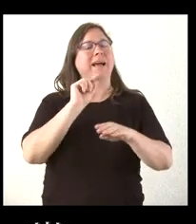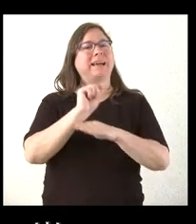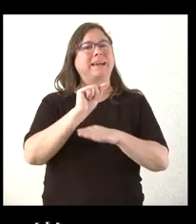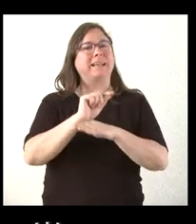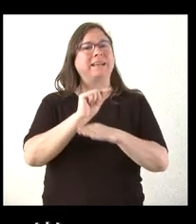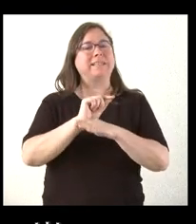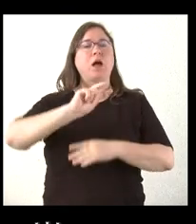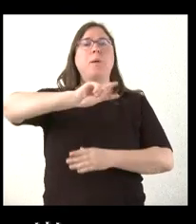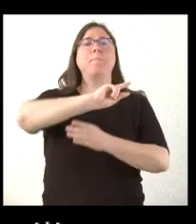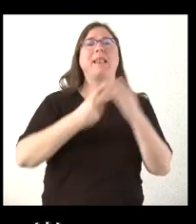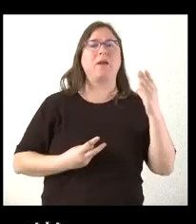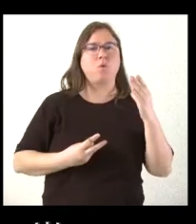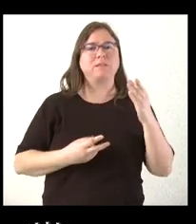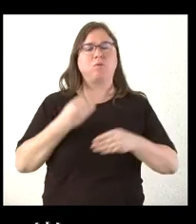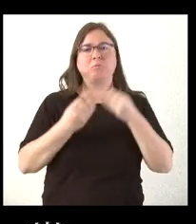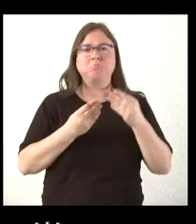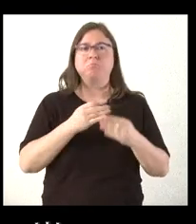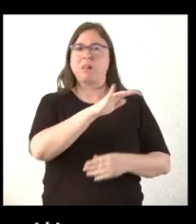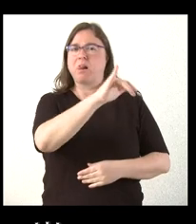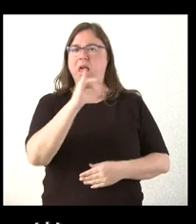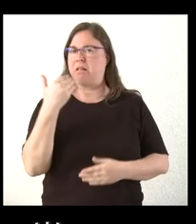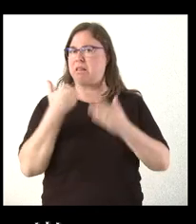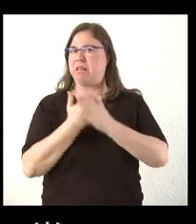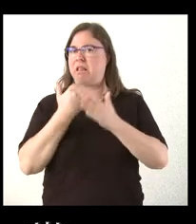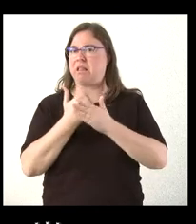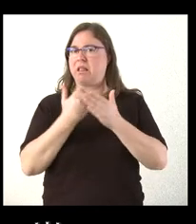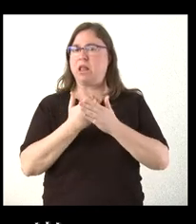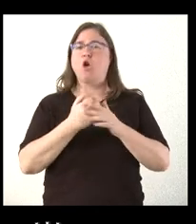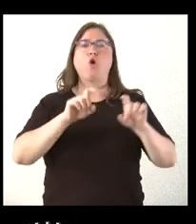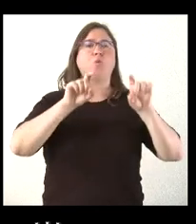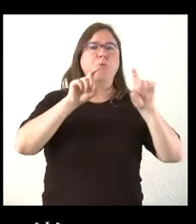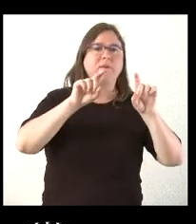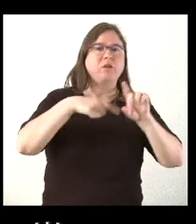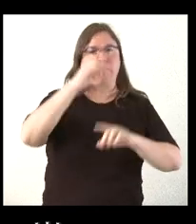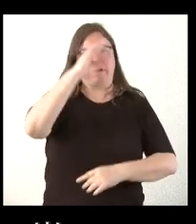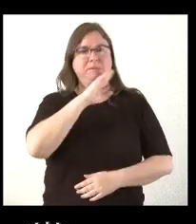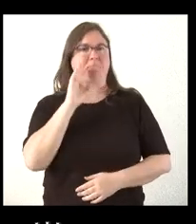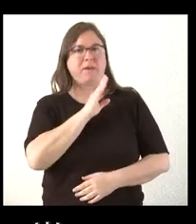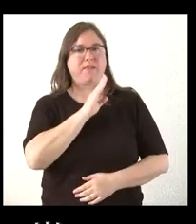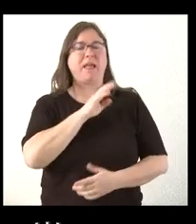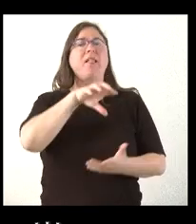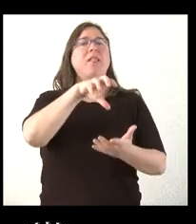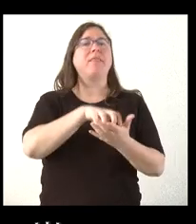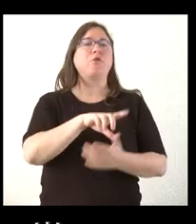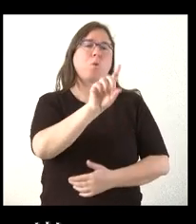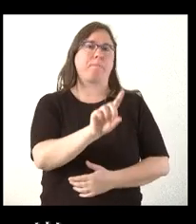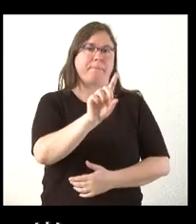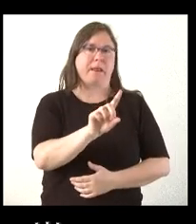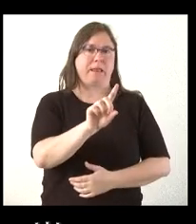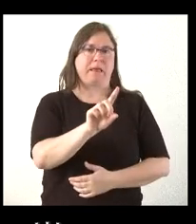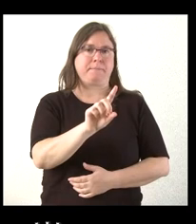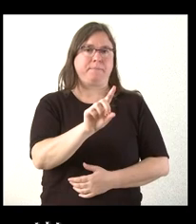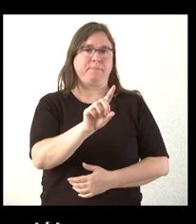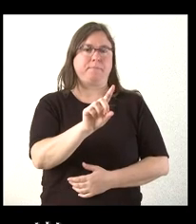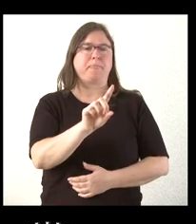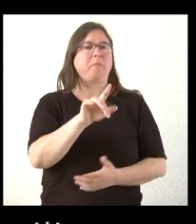bilingüismo que se están levantando en los últimos días por parte de profesores y padres en centros de primaria, en